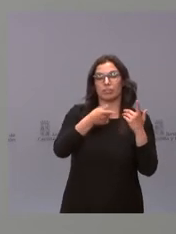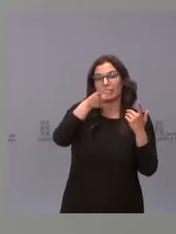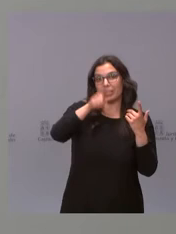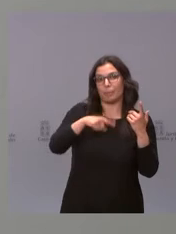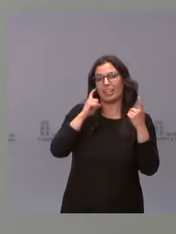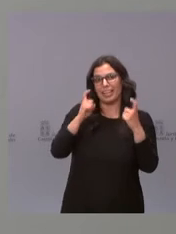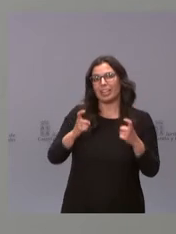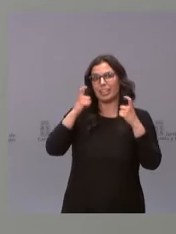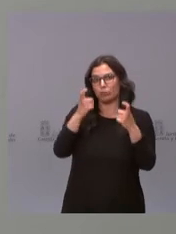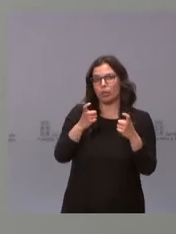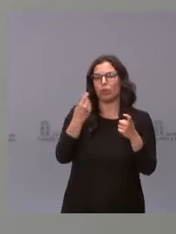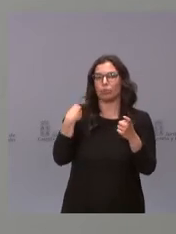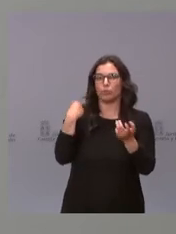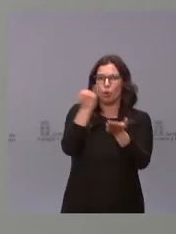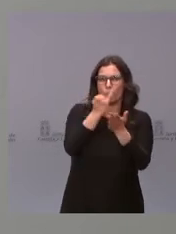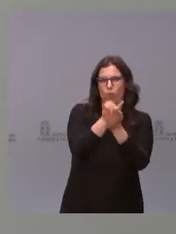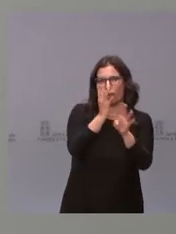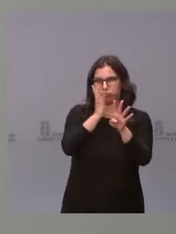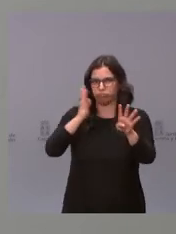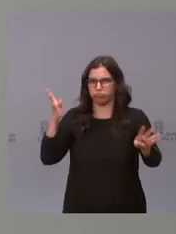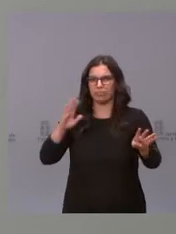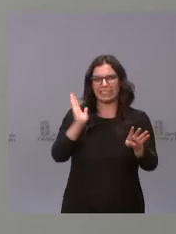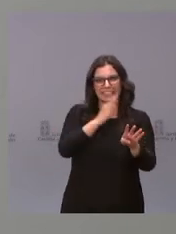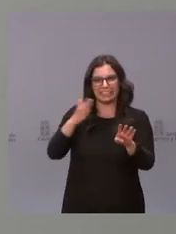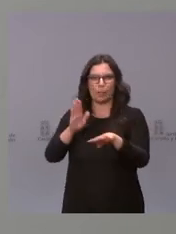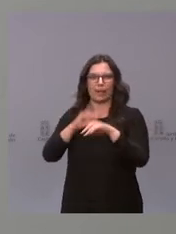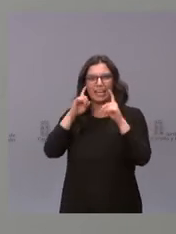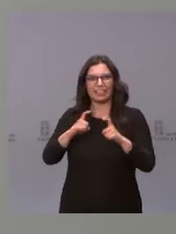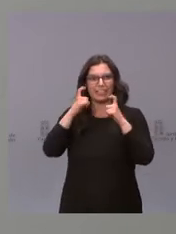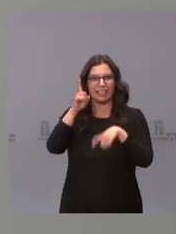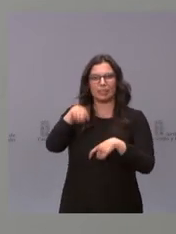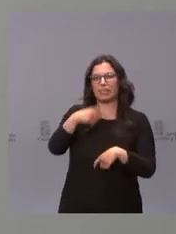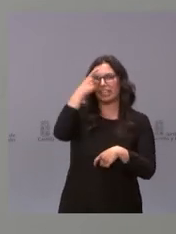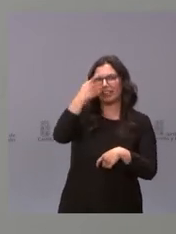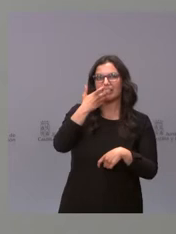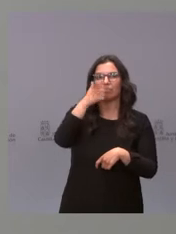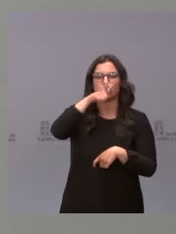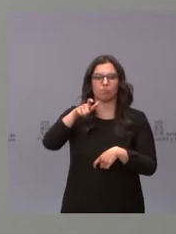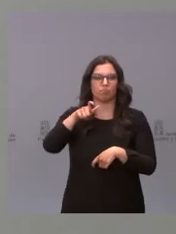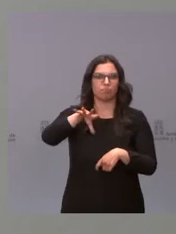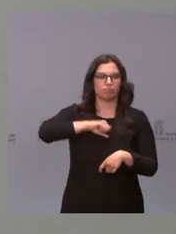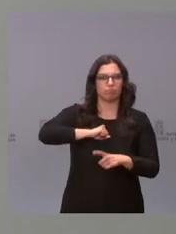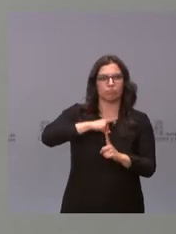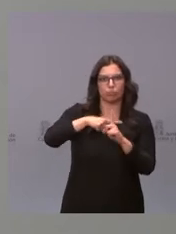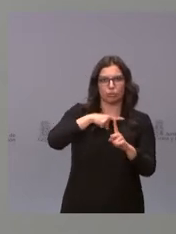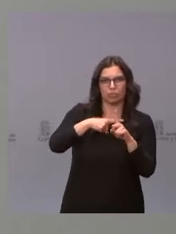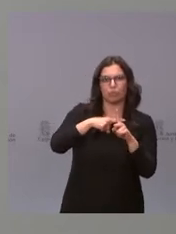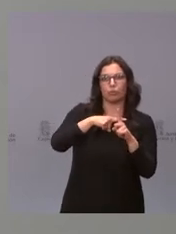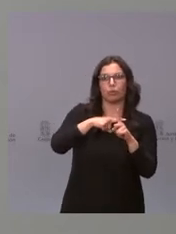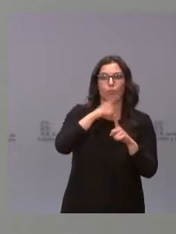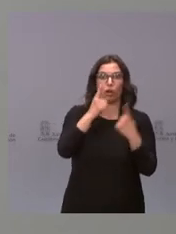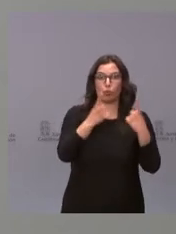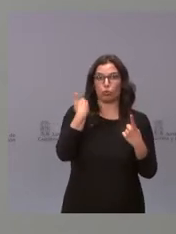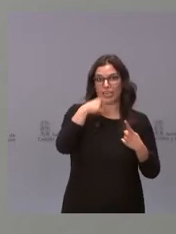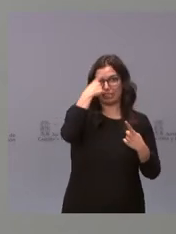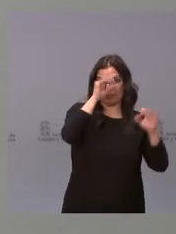esfuerzos de cribados, cribados asistenciales, para intentar también delimitar no solamente las personas que ya tienen la enfermedad,